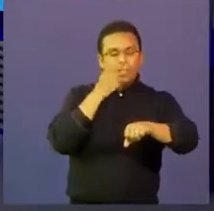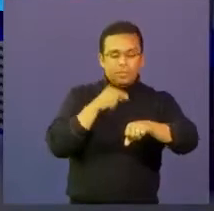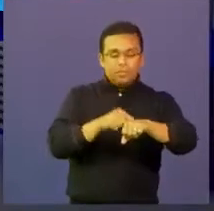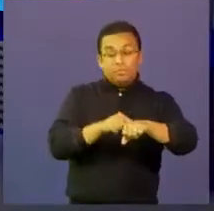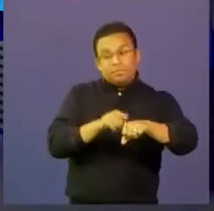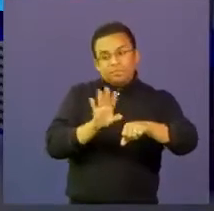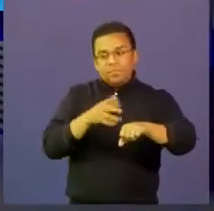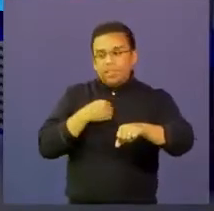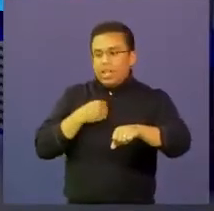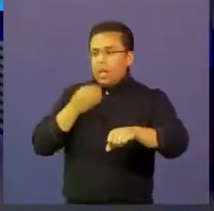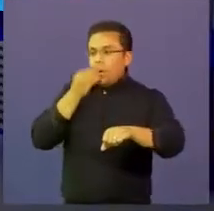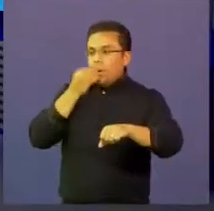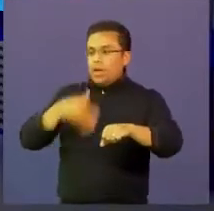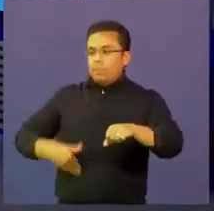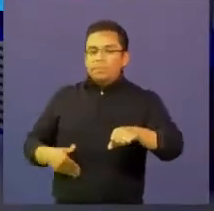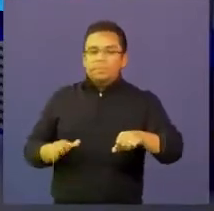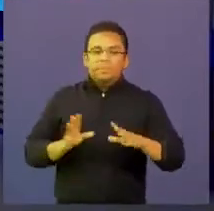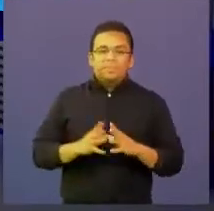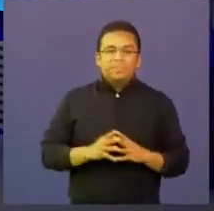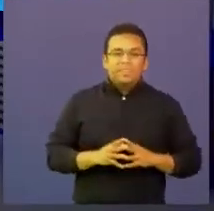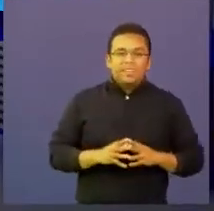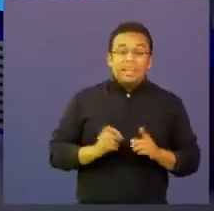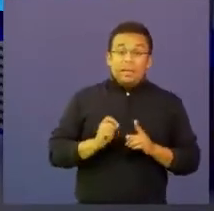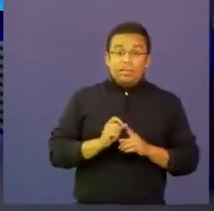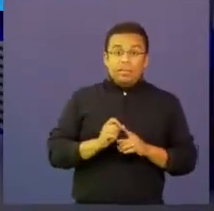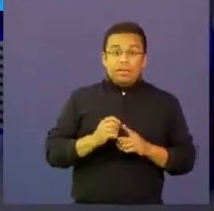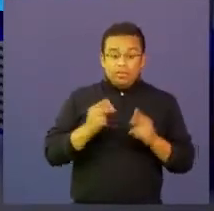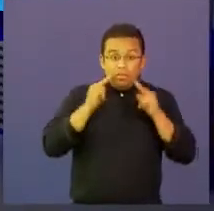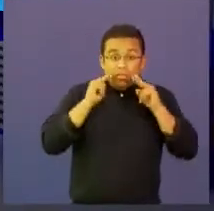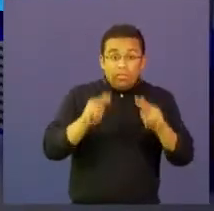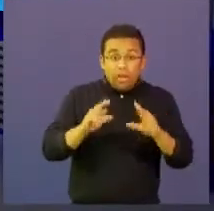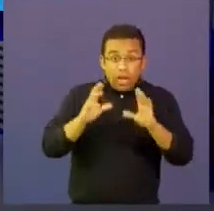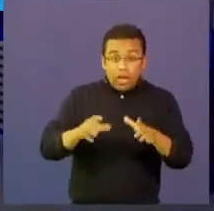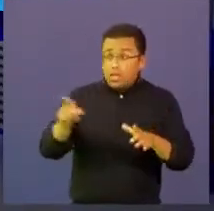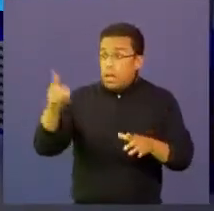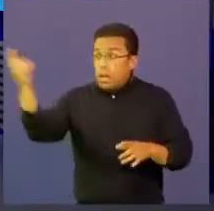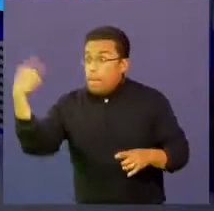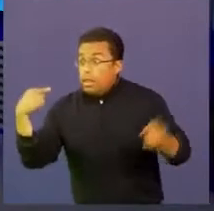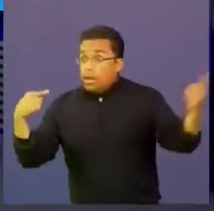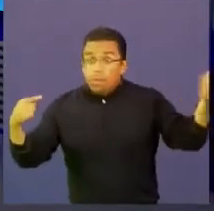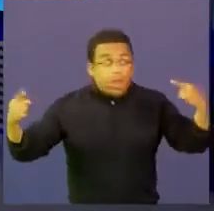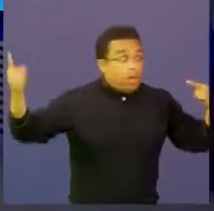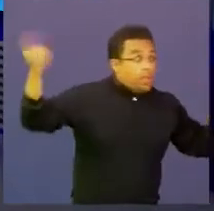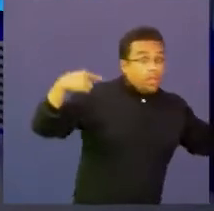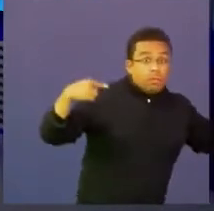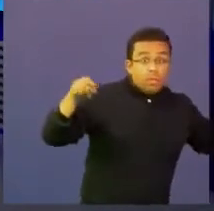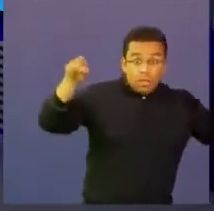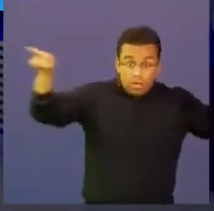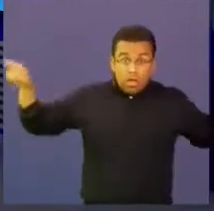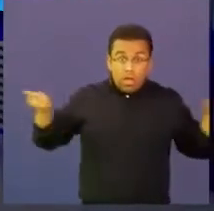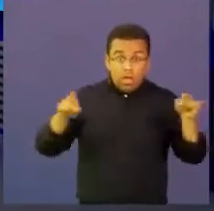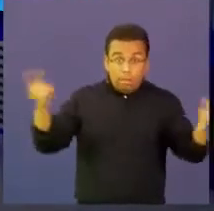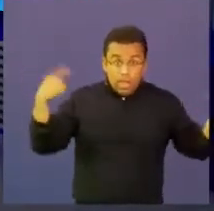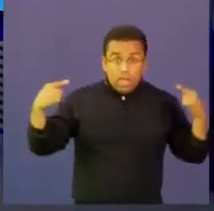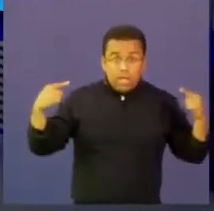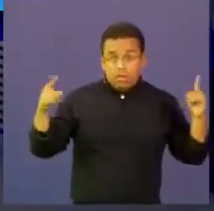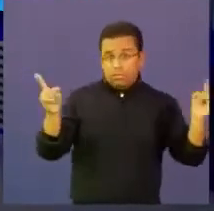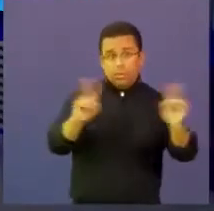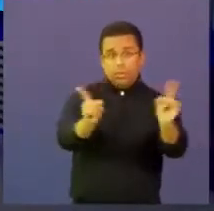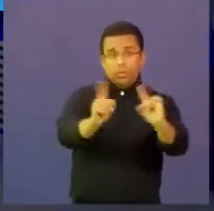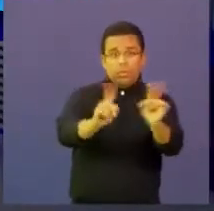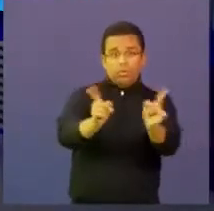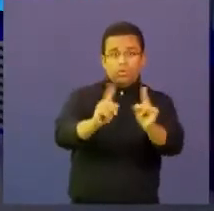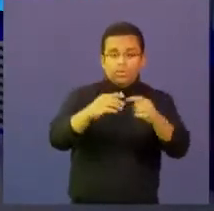porque es que cuando yo voy a hacer mi clase no puedo hacer la clase que me dictan los demás yo tengo que hacer mi propia clase donde yo me